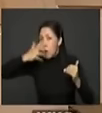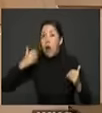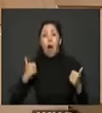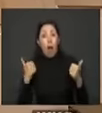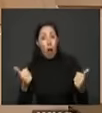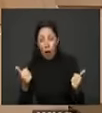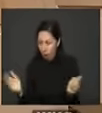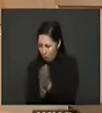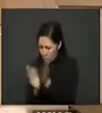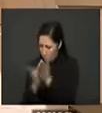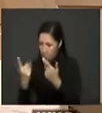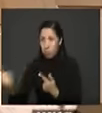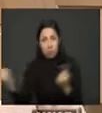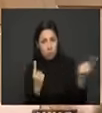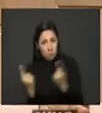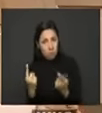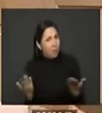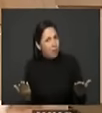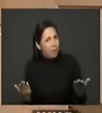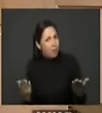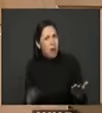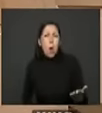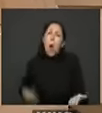están haciendo bien eso no cuesta nada